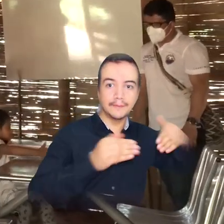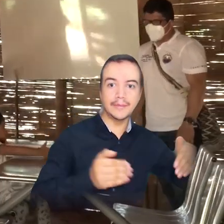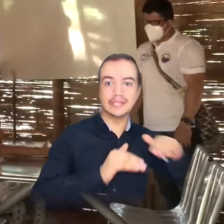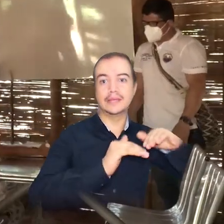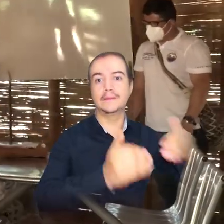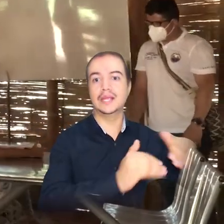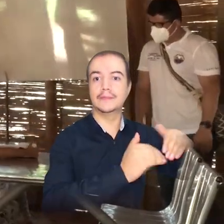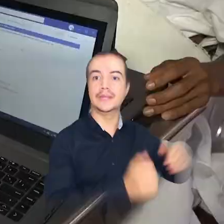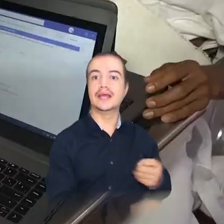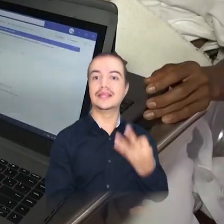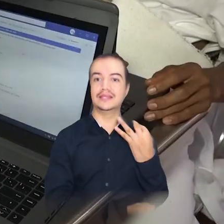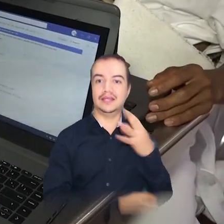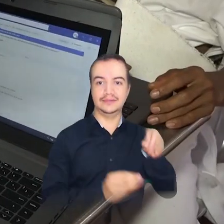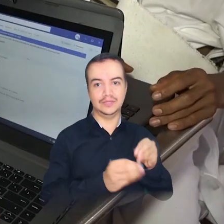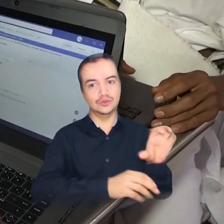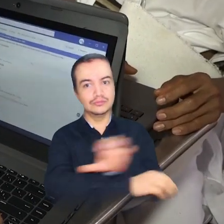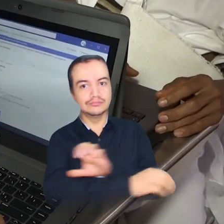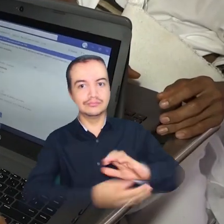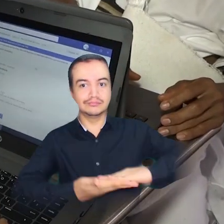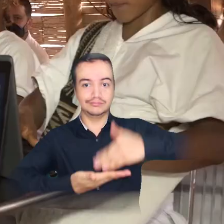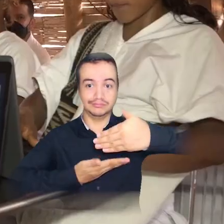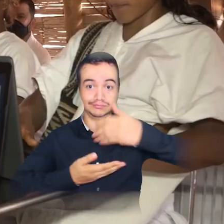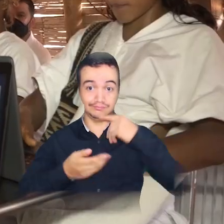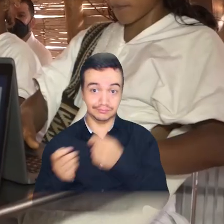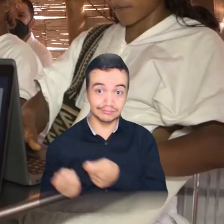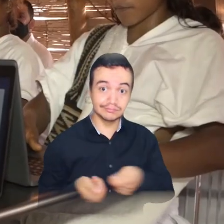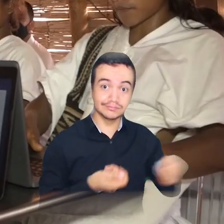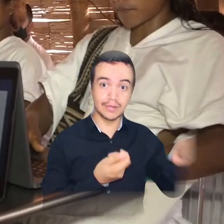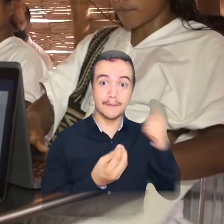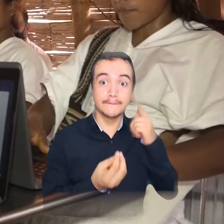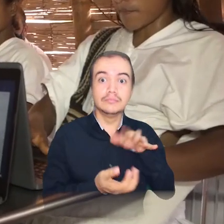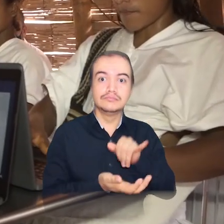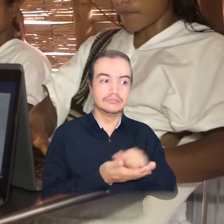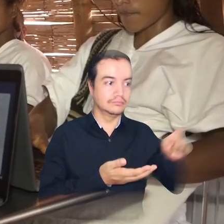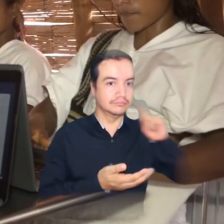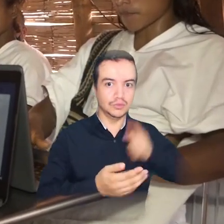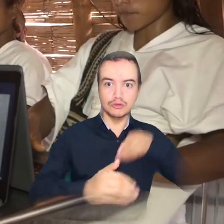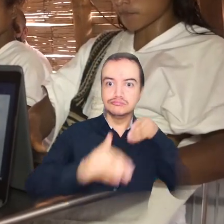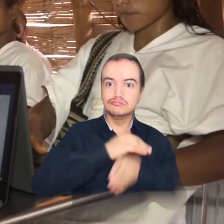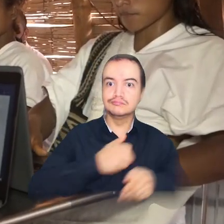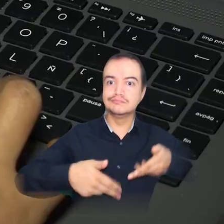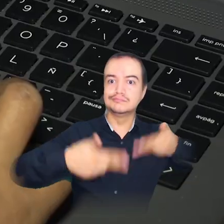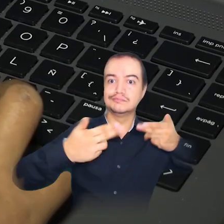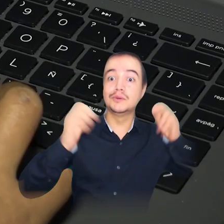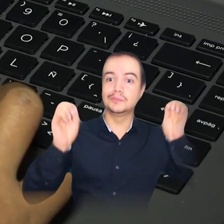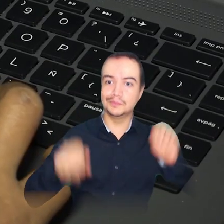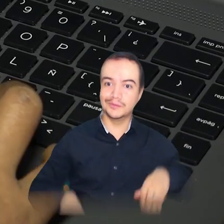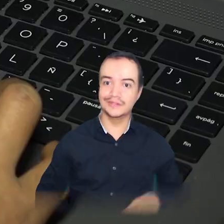integradas de la universidad, computadores portátiles que permiten asumir esta clase virtual.